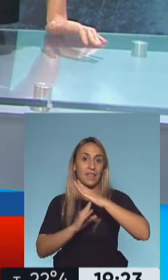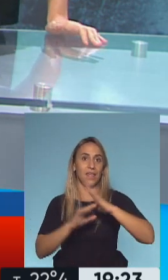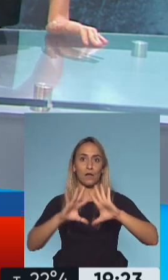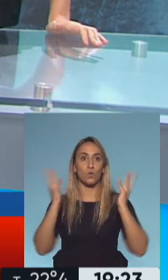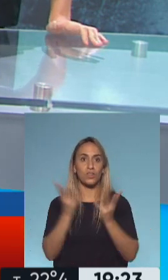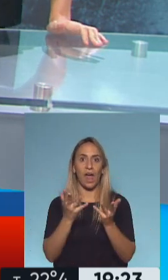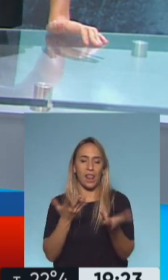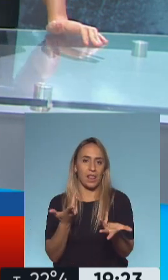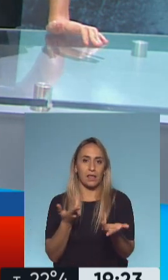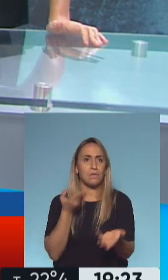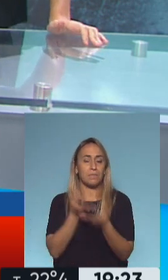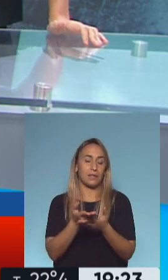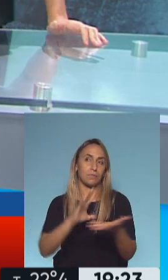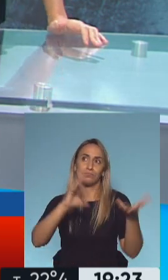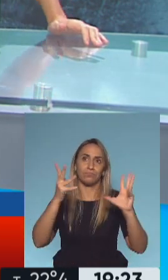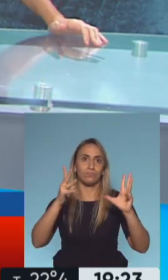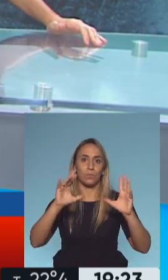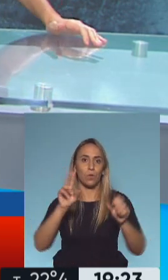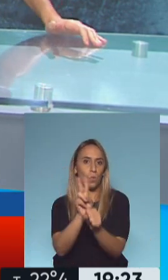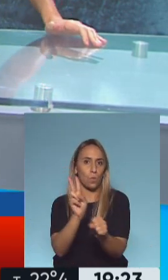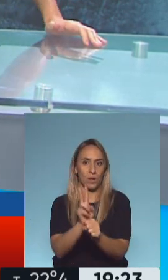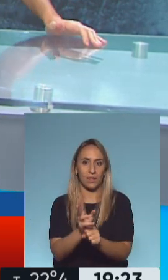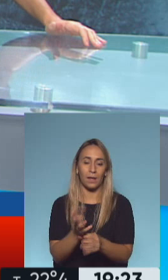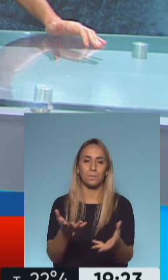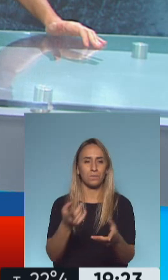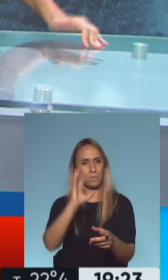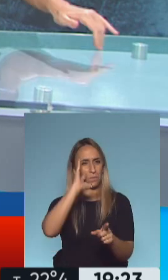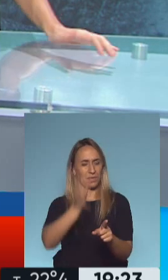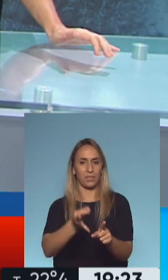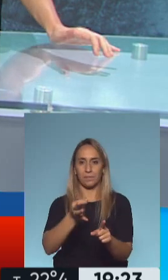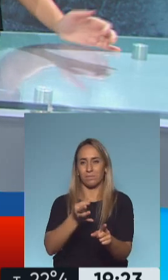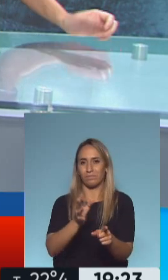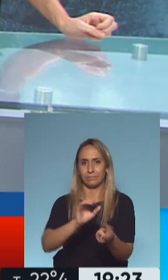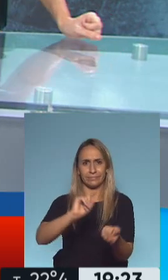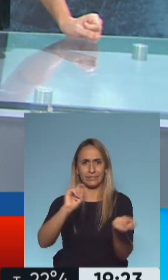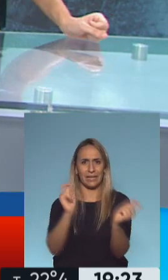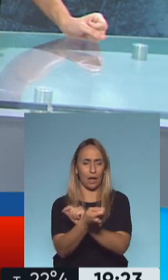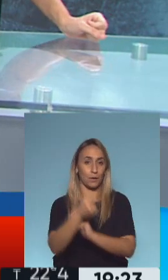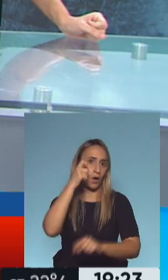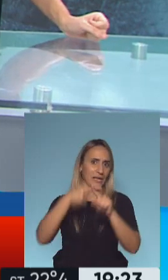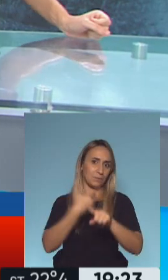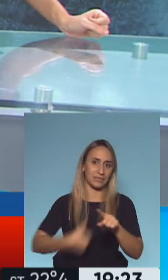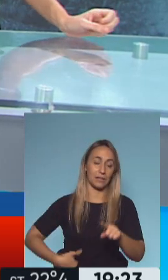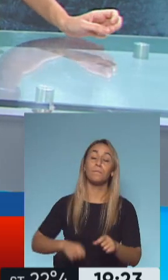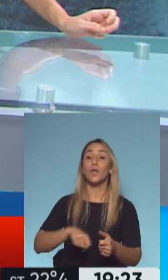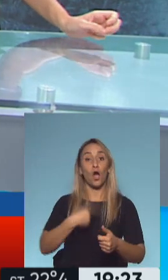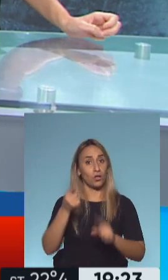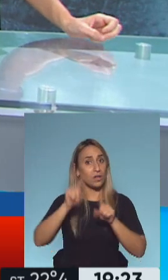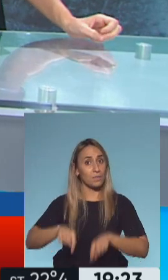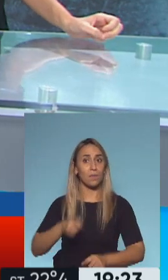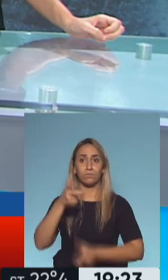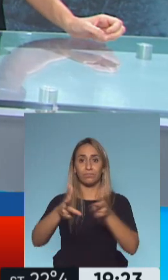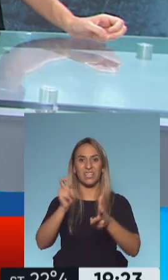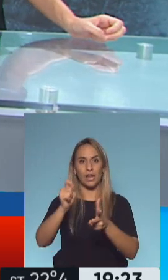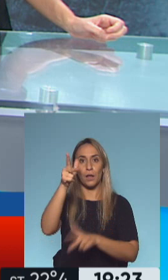180 grados con la política anterior del anterior gobierno republicano. Otro de los que habló fue el Papa Francisco. Si te parece,